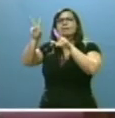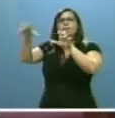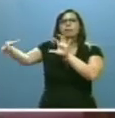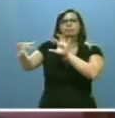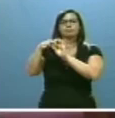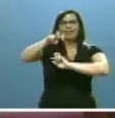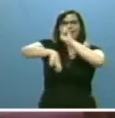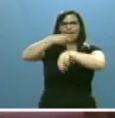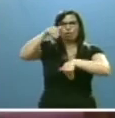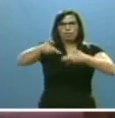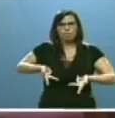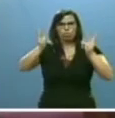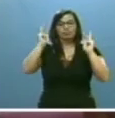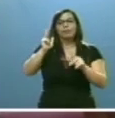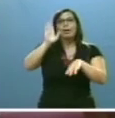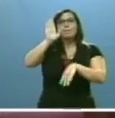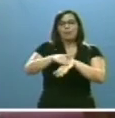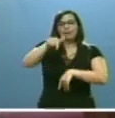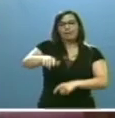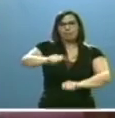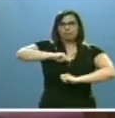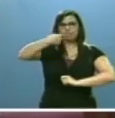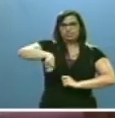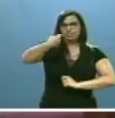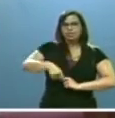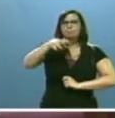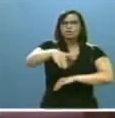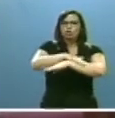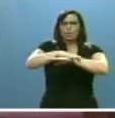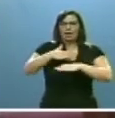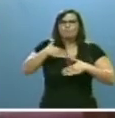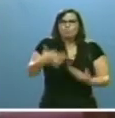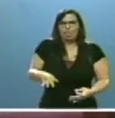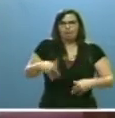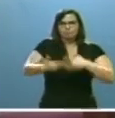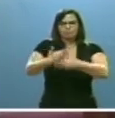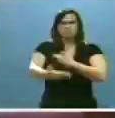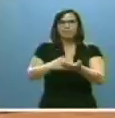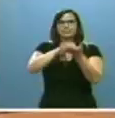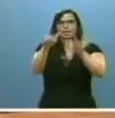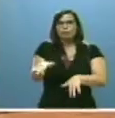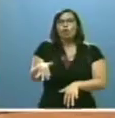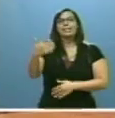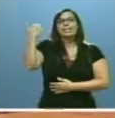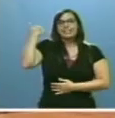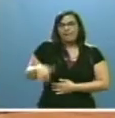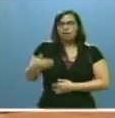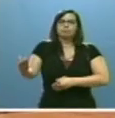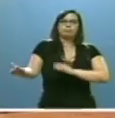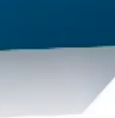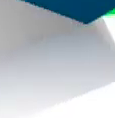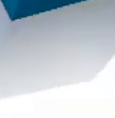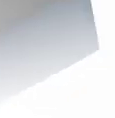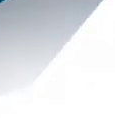democrática y para la investidura y la gobernabilidad de Castilla y León y que, desde luego, forman ya parte de este programa de gobierno.